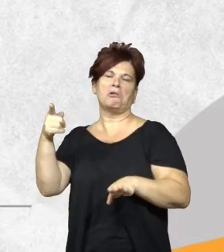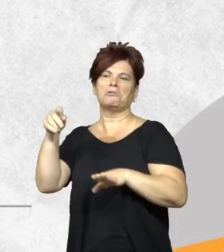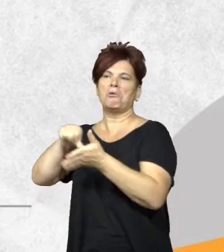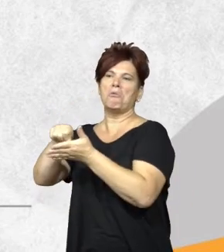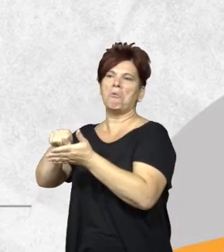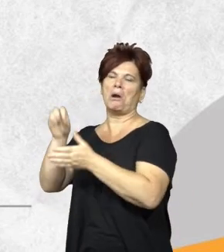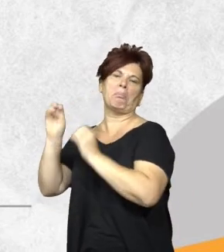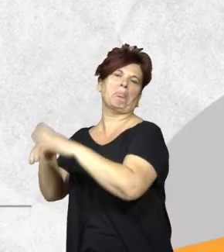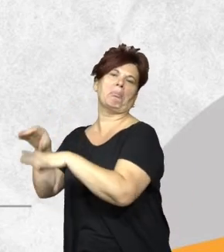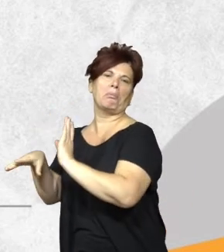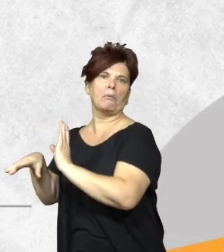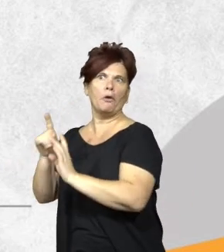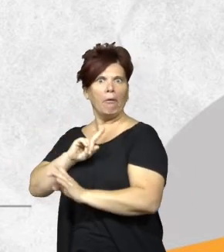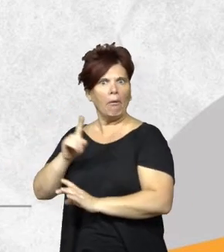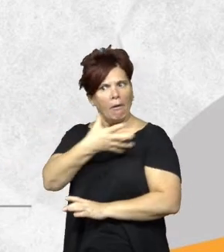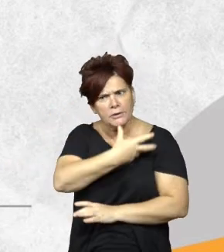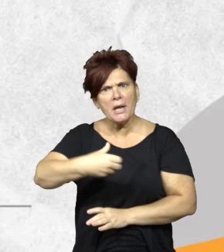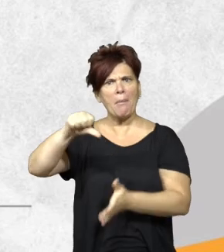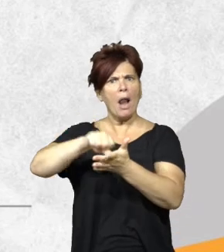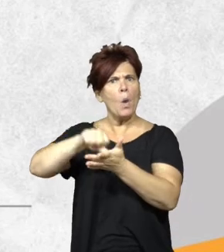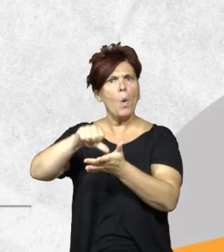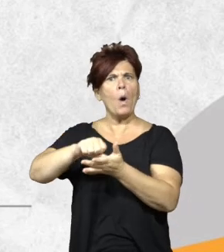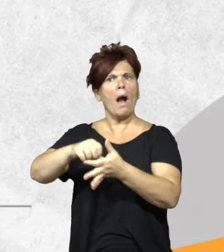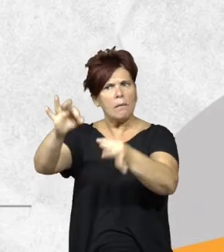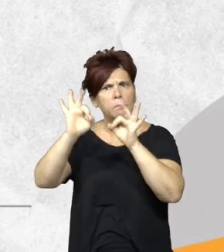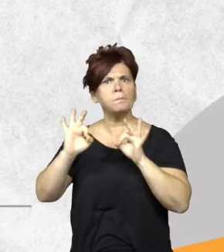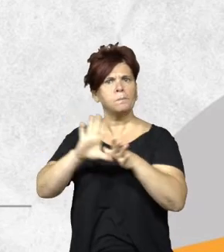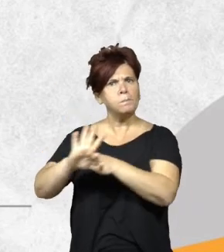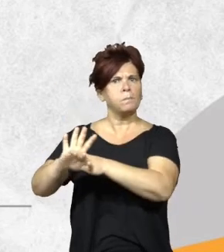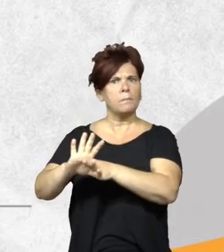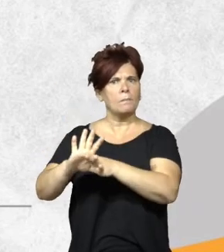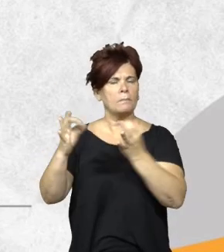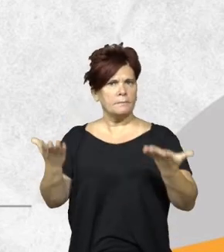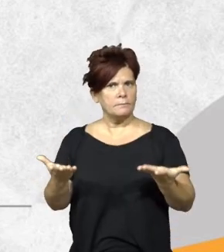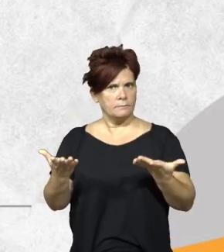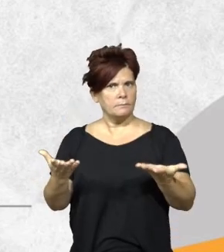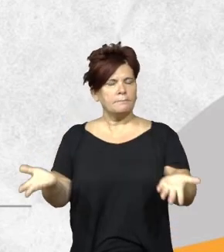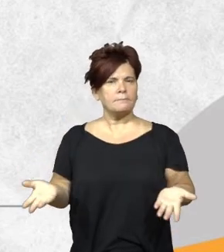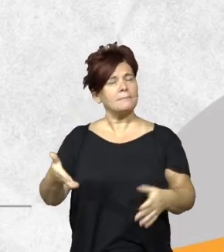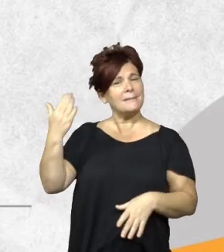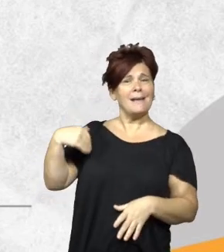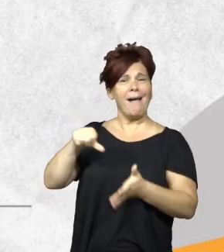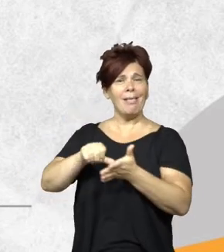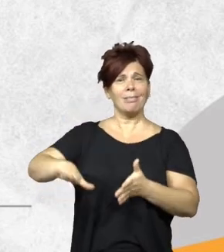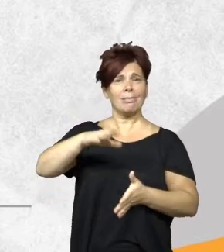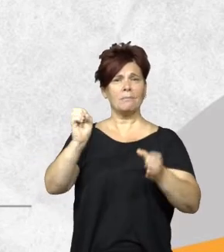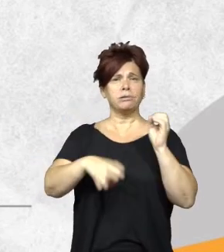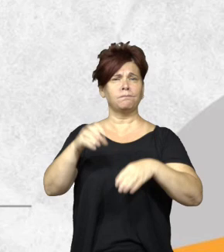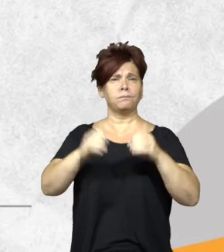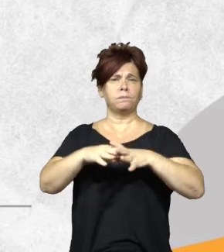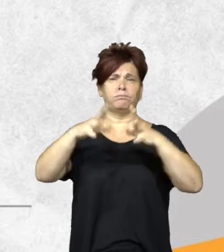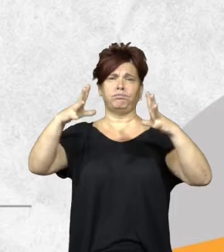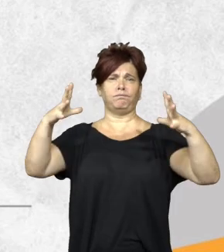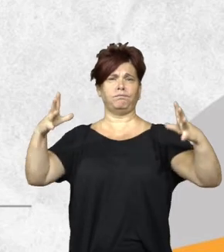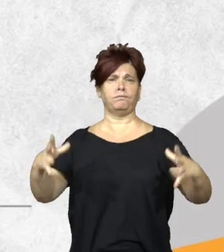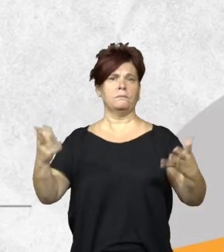llévalo donde corresponde. Eso nos ha despertado una serie de micro basurales en lugares donde antes había basurales alrededor que